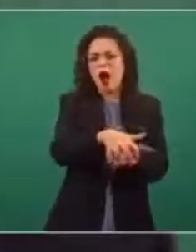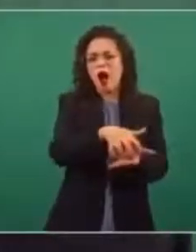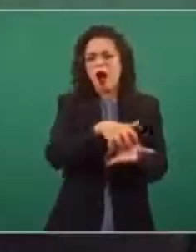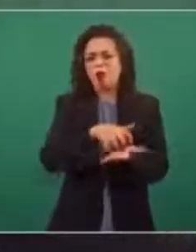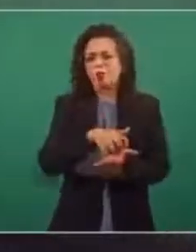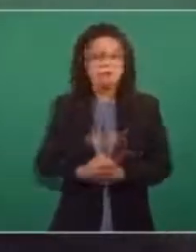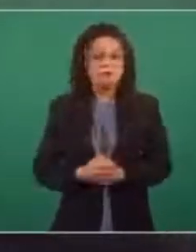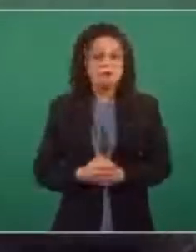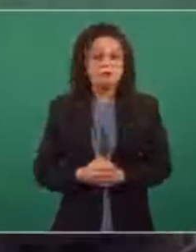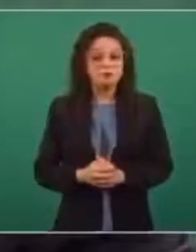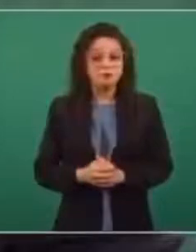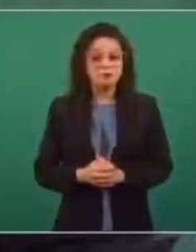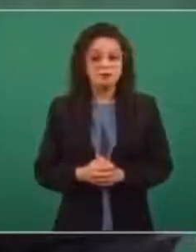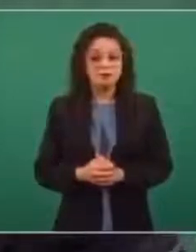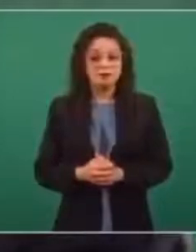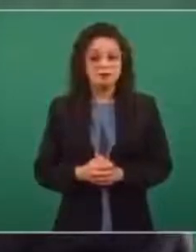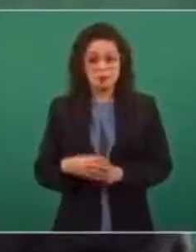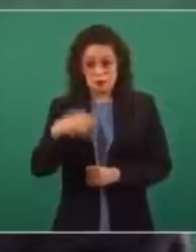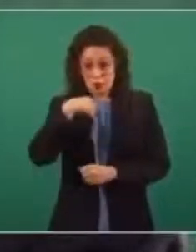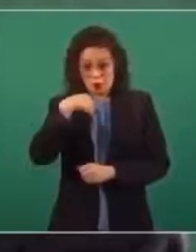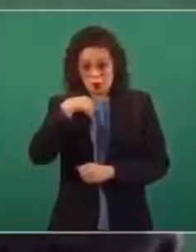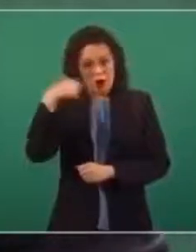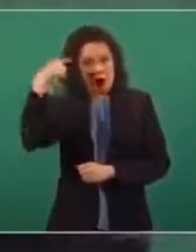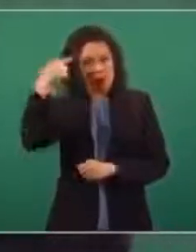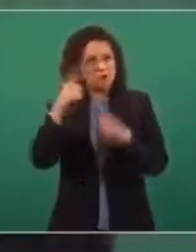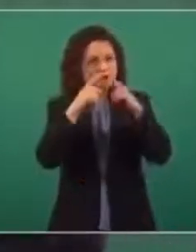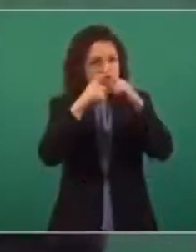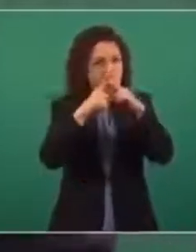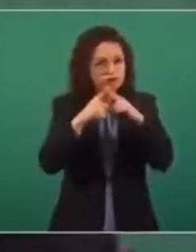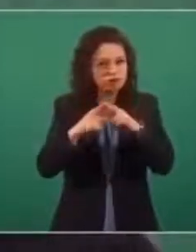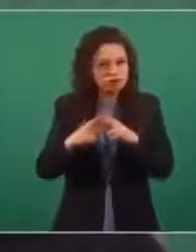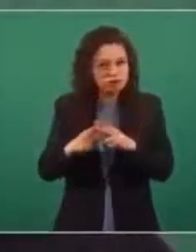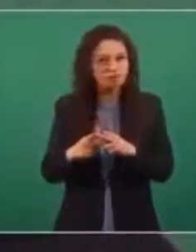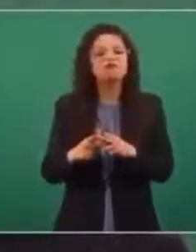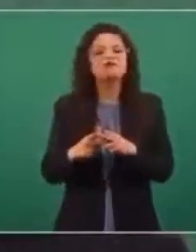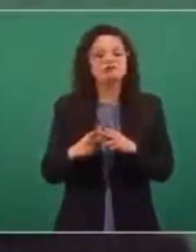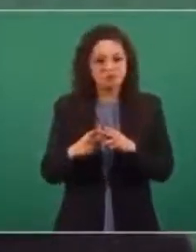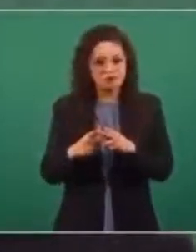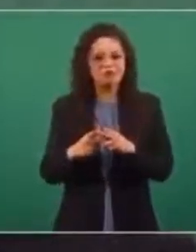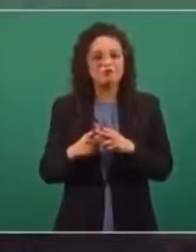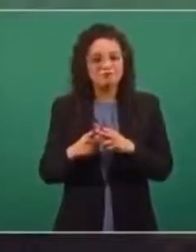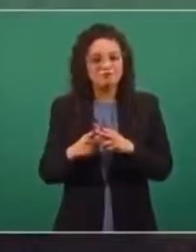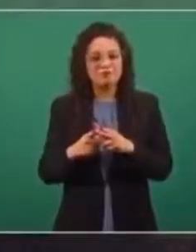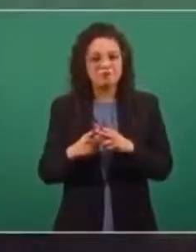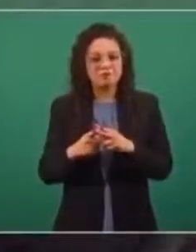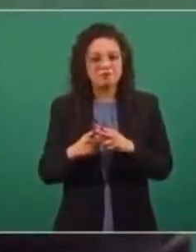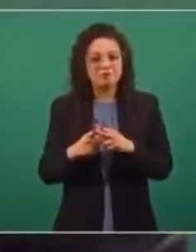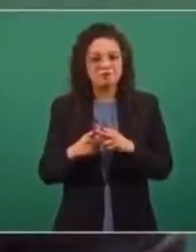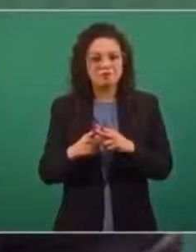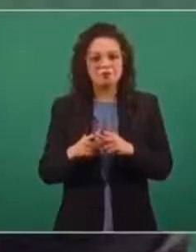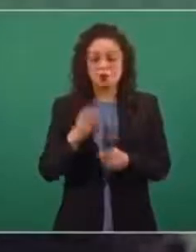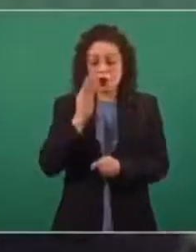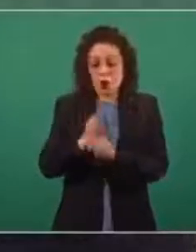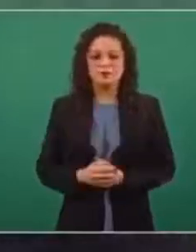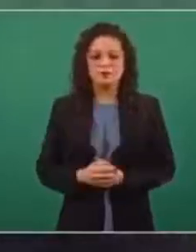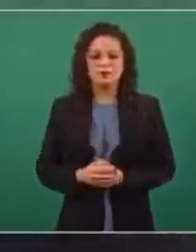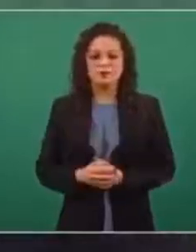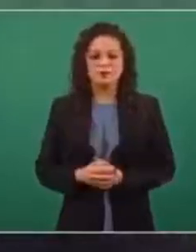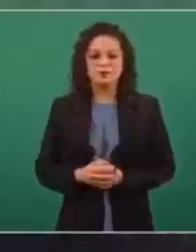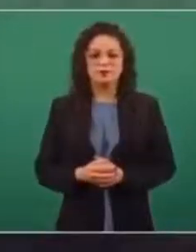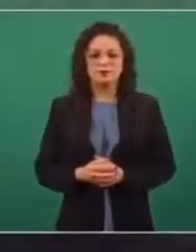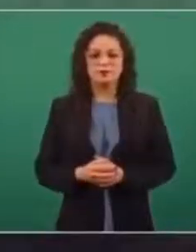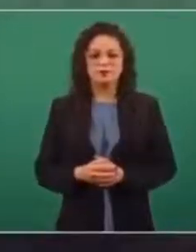pesos. Eso es lo que yo calculo, que nos hemos ahorrado en el tiempo que llevamos en el gobierno.